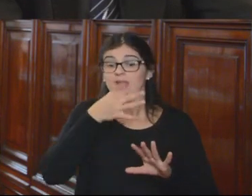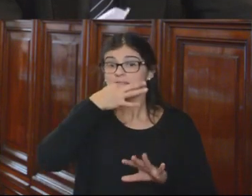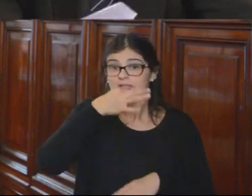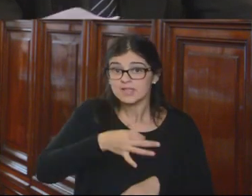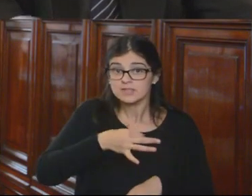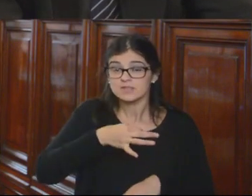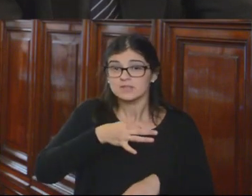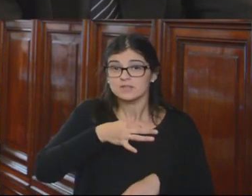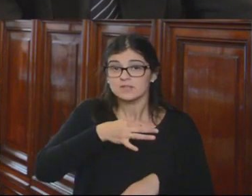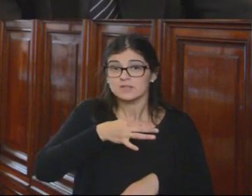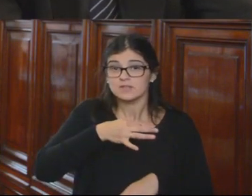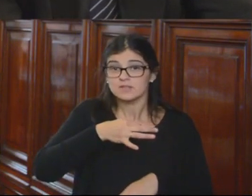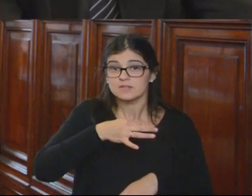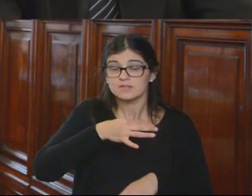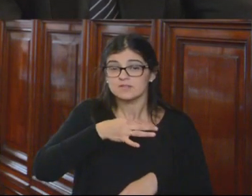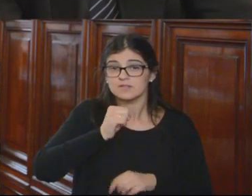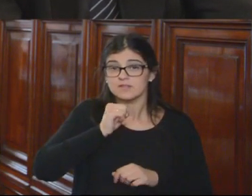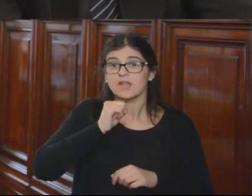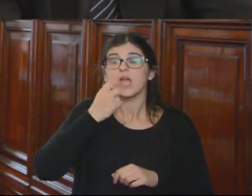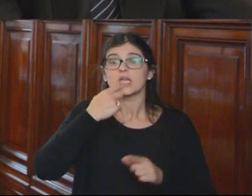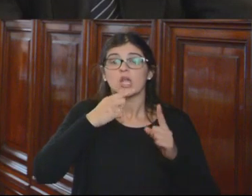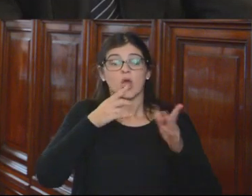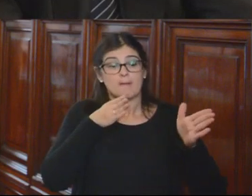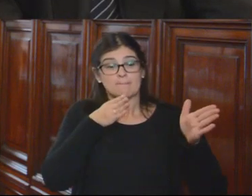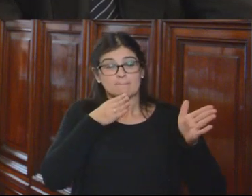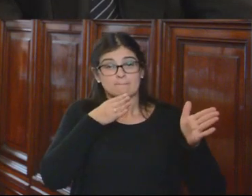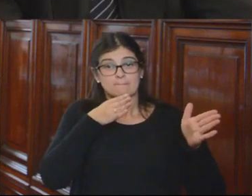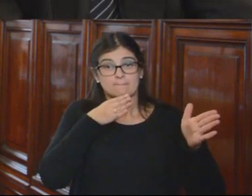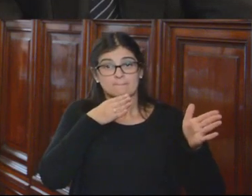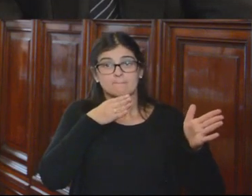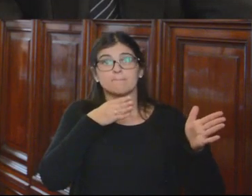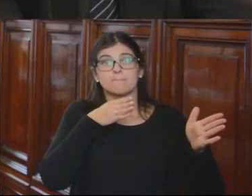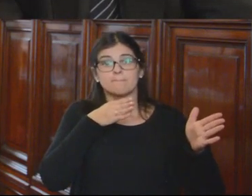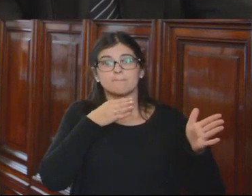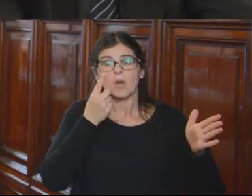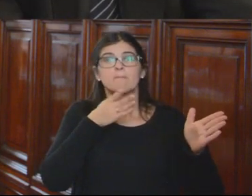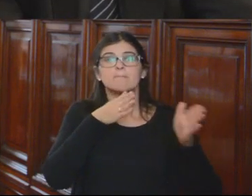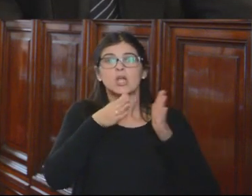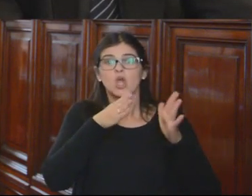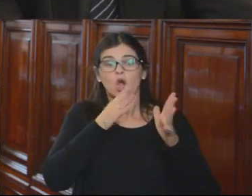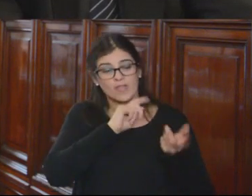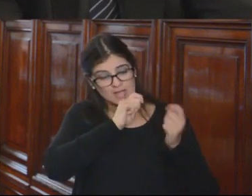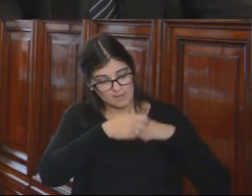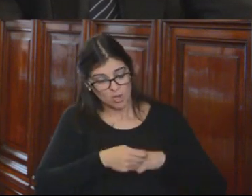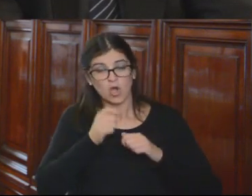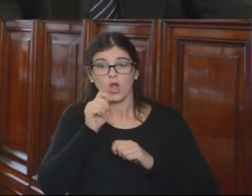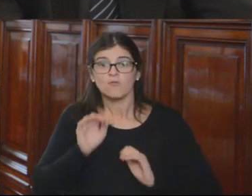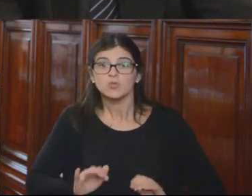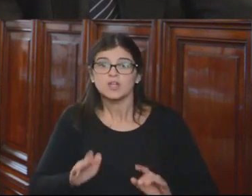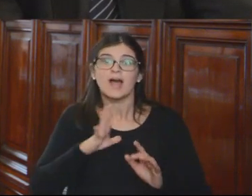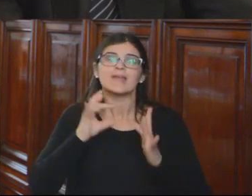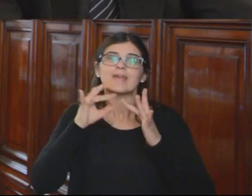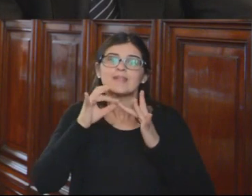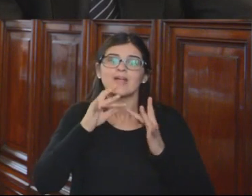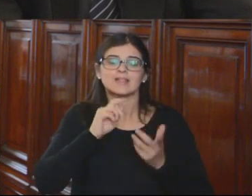que en un periodo de transición los funcionarios tienen la calidad de